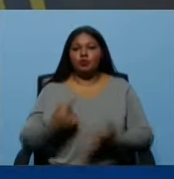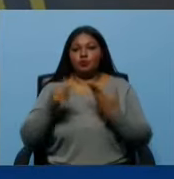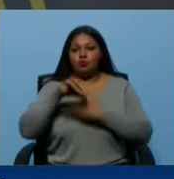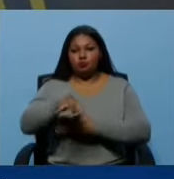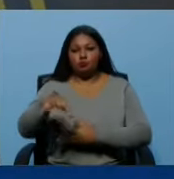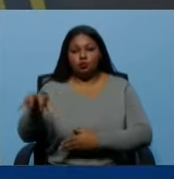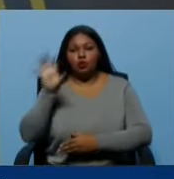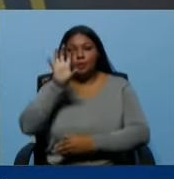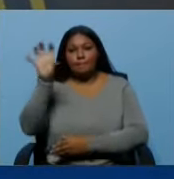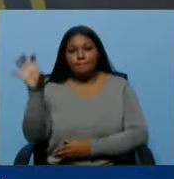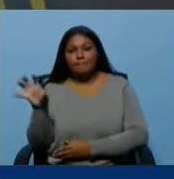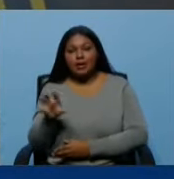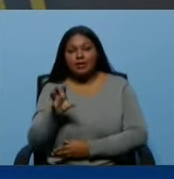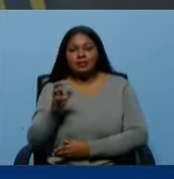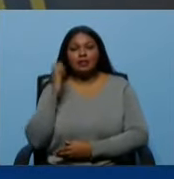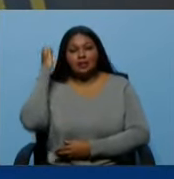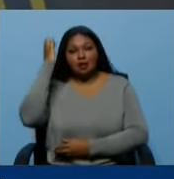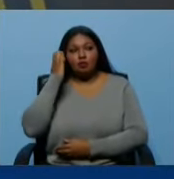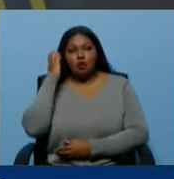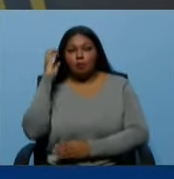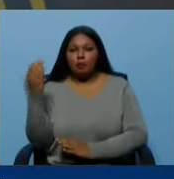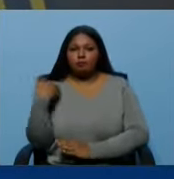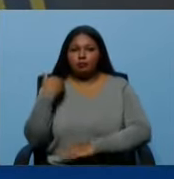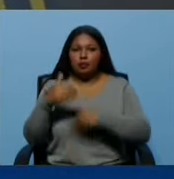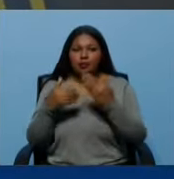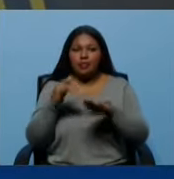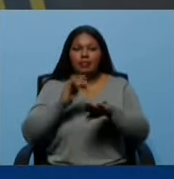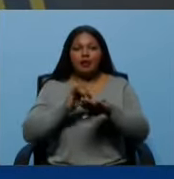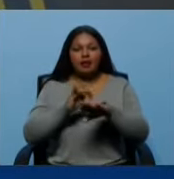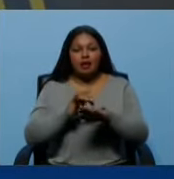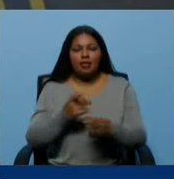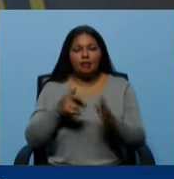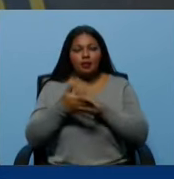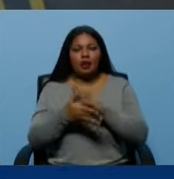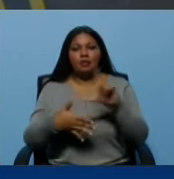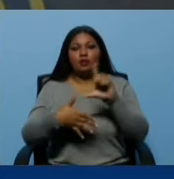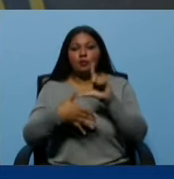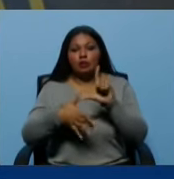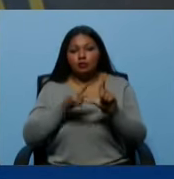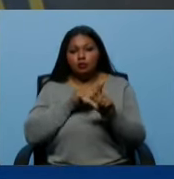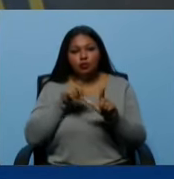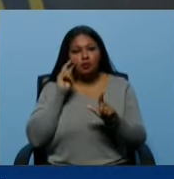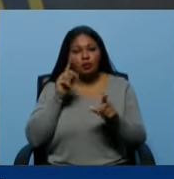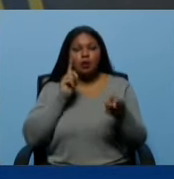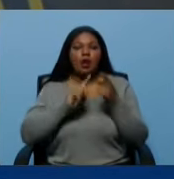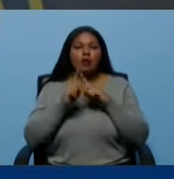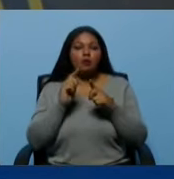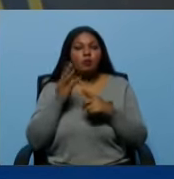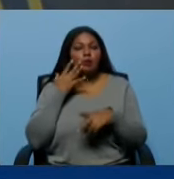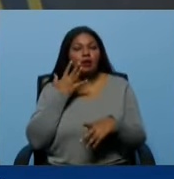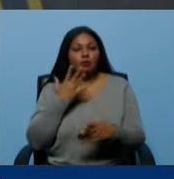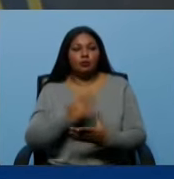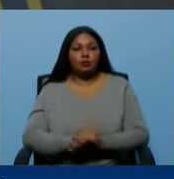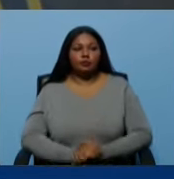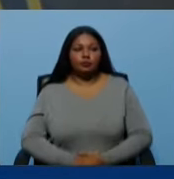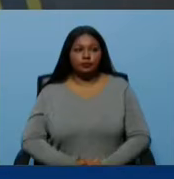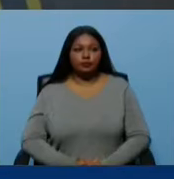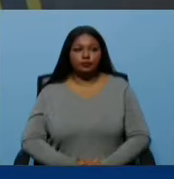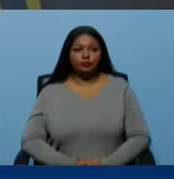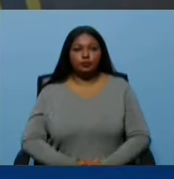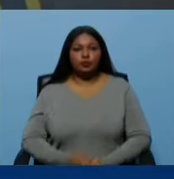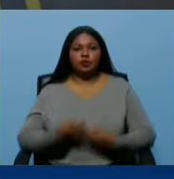también han tenido expresiones fascistas bien delicadas. En Latinoamérica también hemos tenido algunos ejemplos de